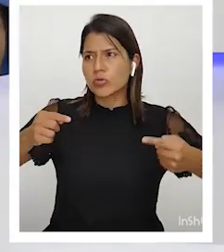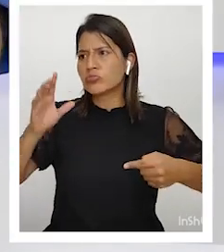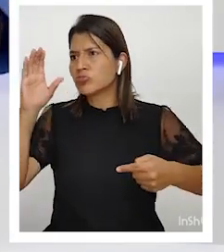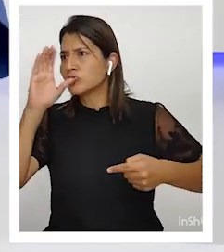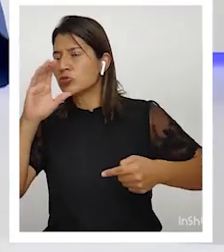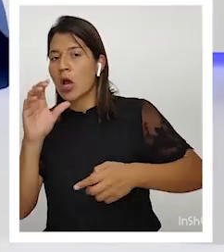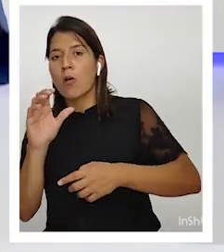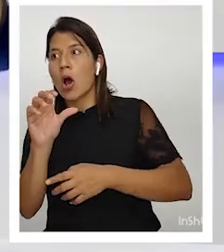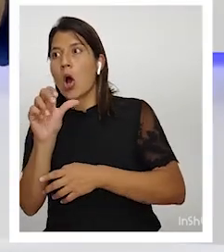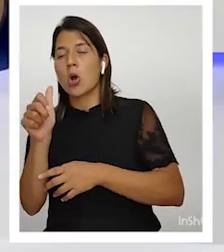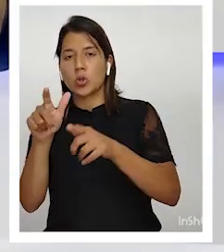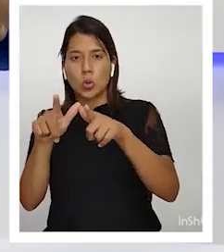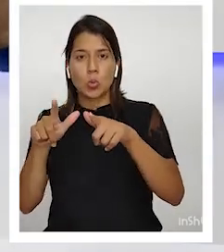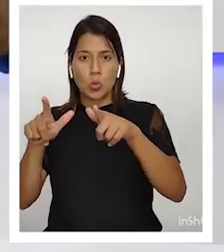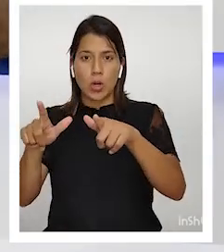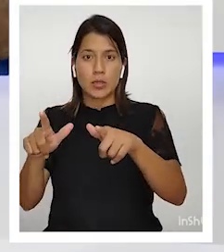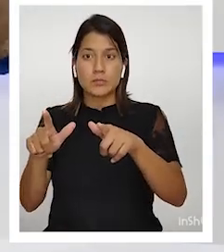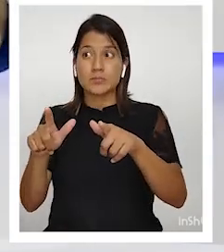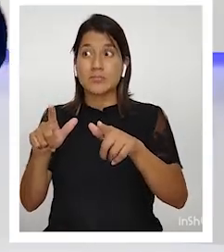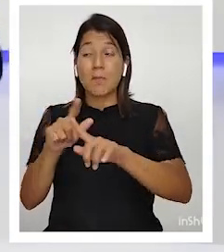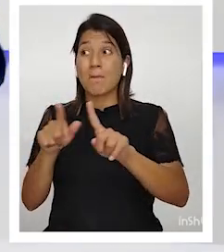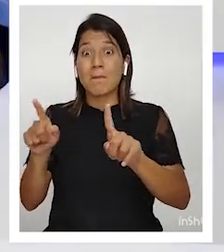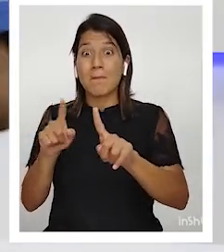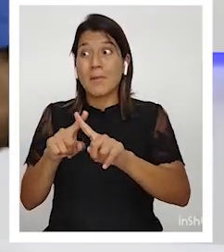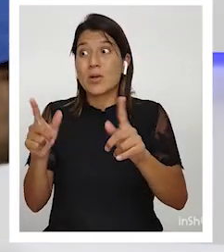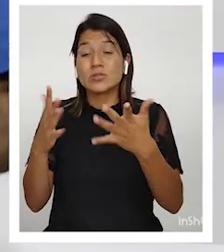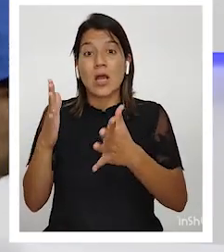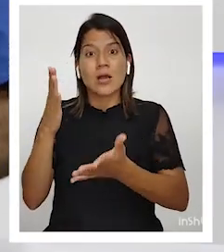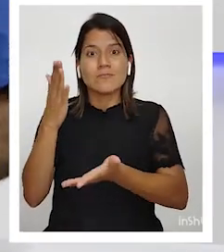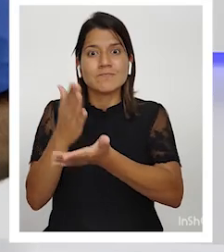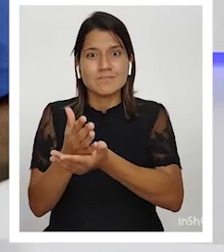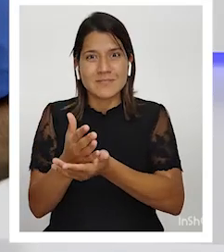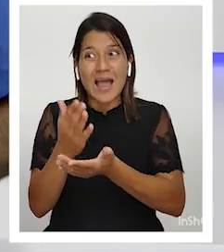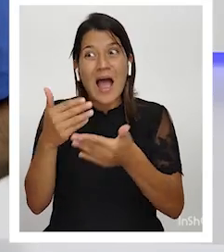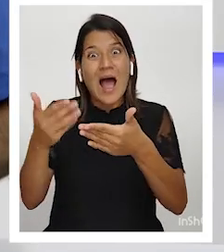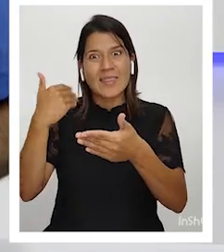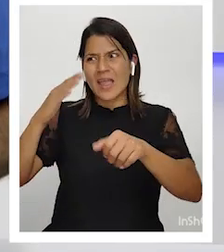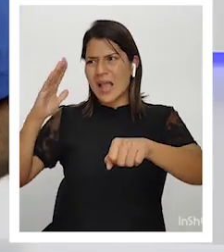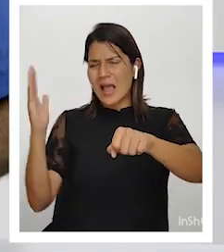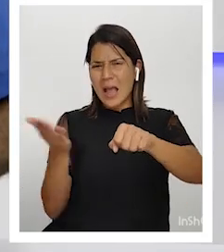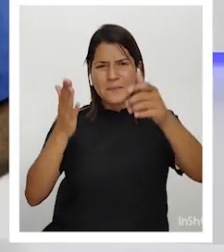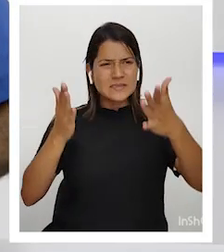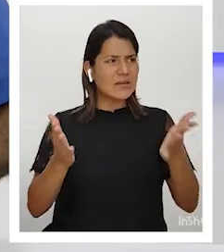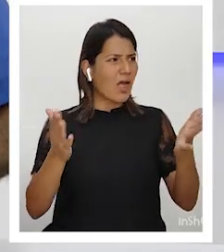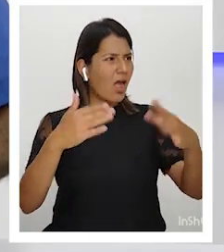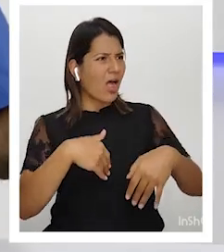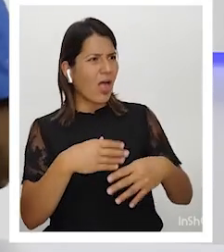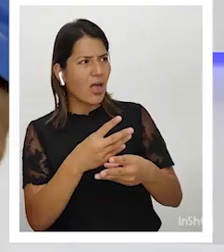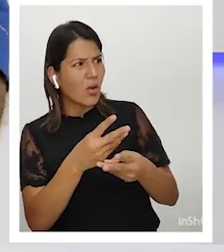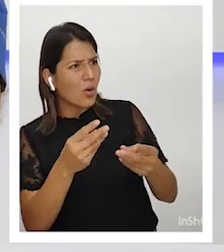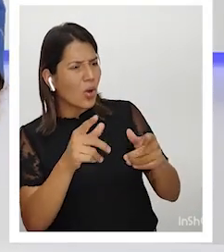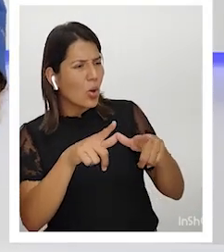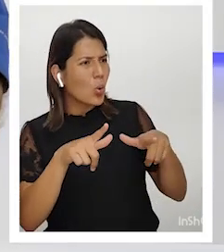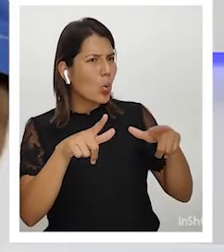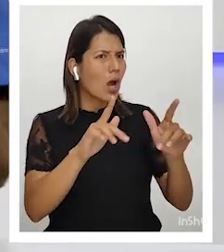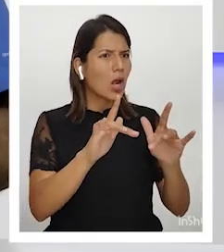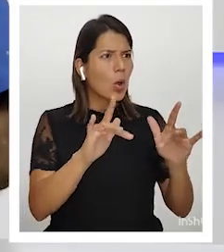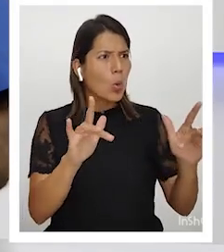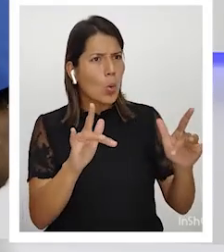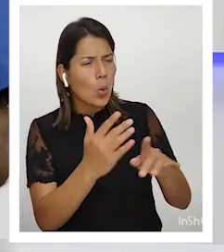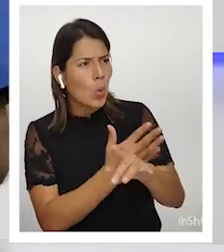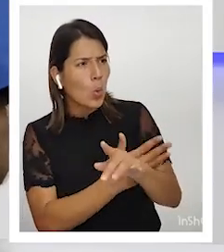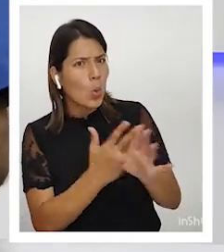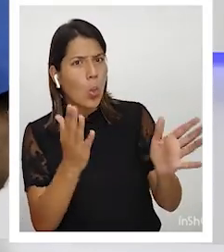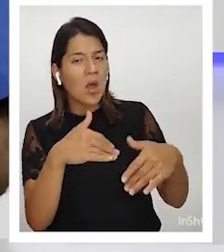acabado porque fue acaparado o se hicieron parques nacionales. Al mismo tiempo vino la Revolución Verde y la